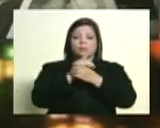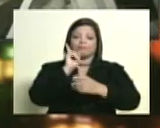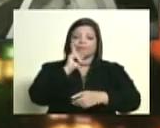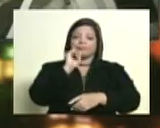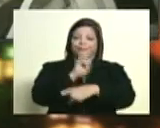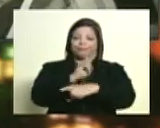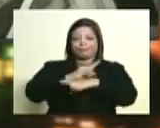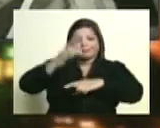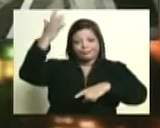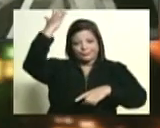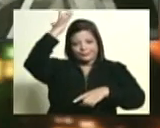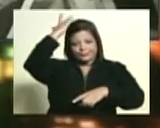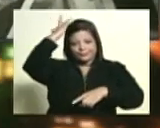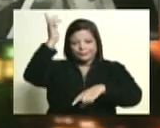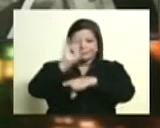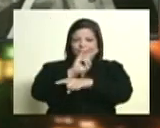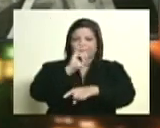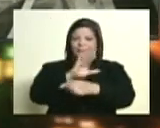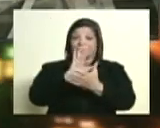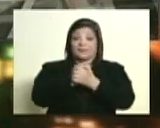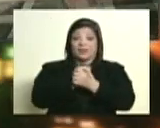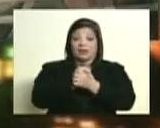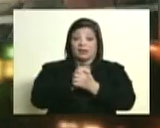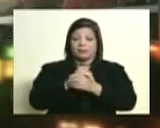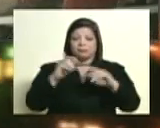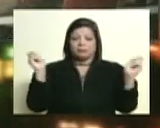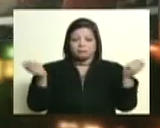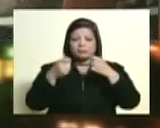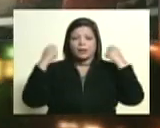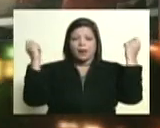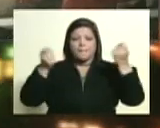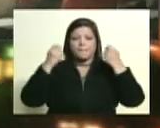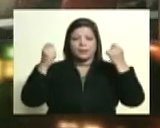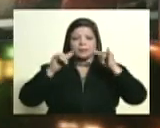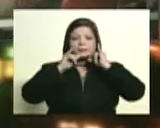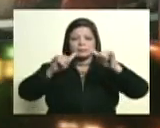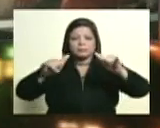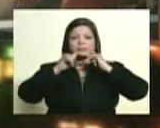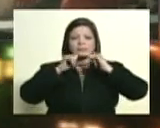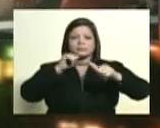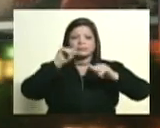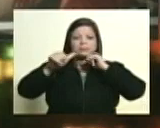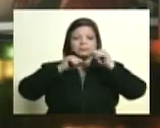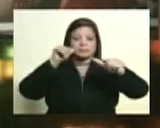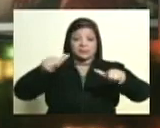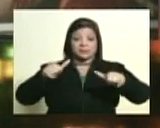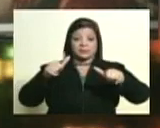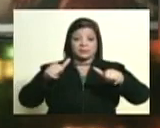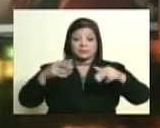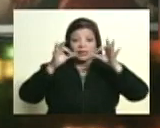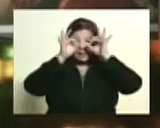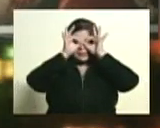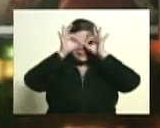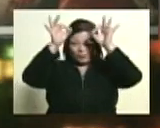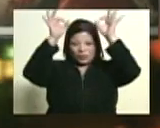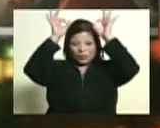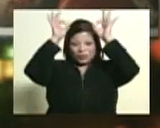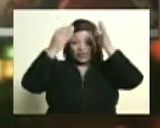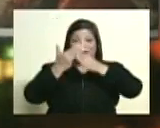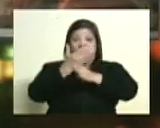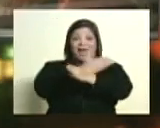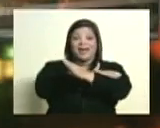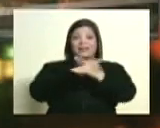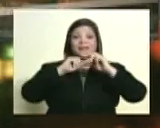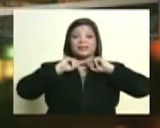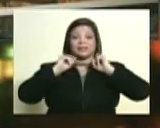justamente por toda la campaña que en vida hicieron. No por casualidad Simón Rodríguez escribe, antes de su muerte,